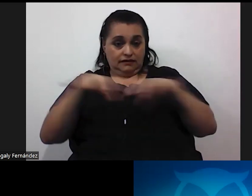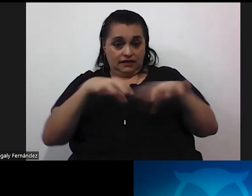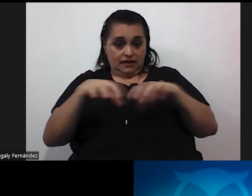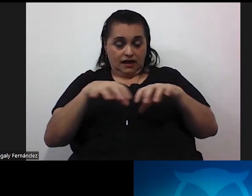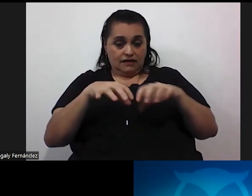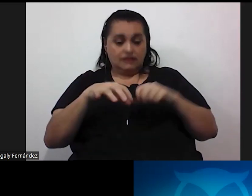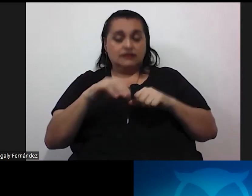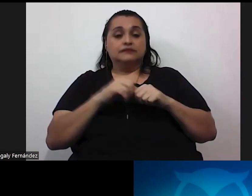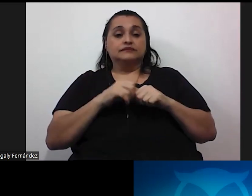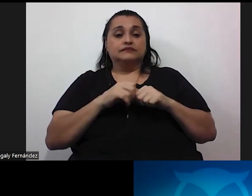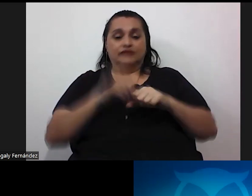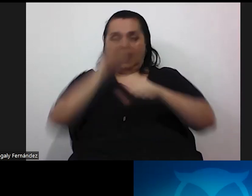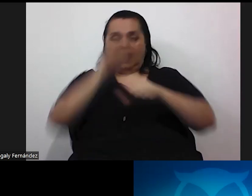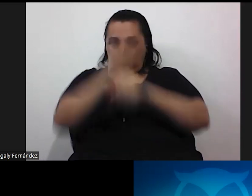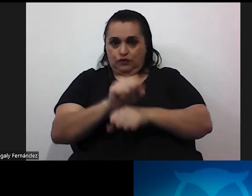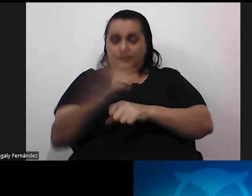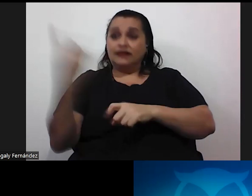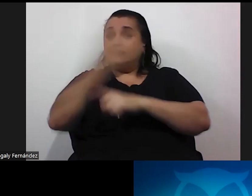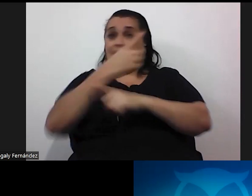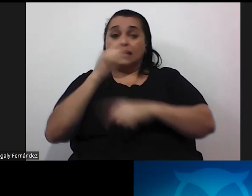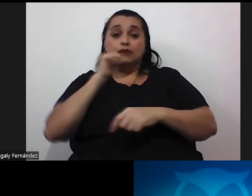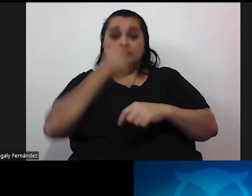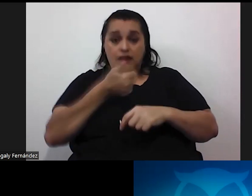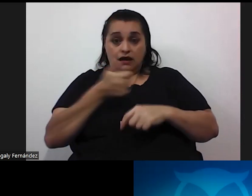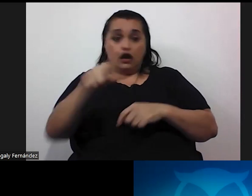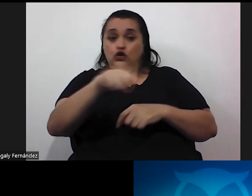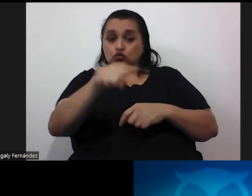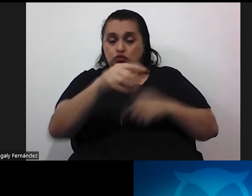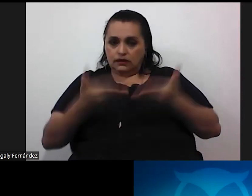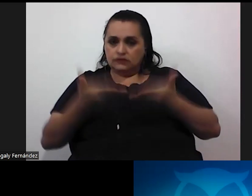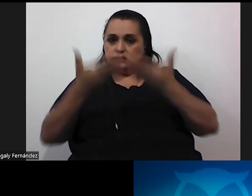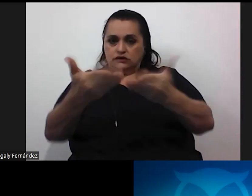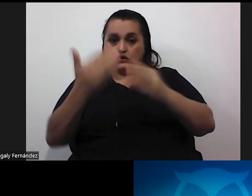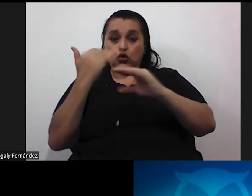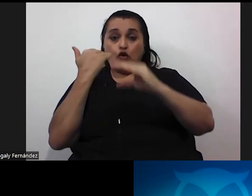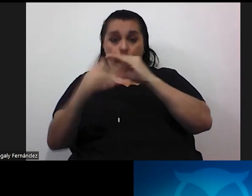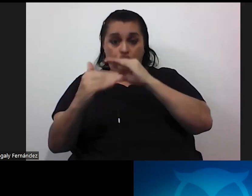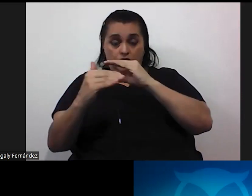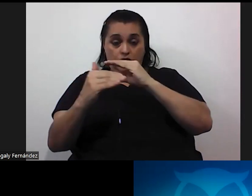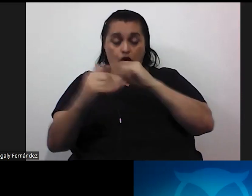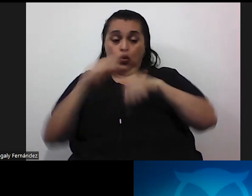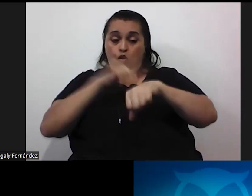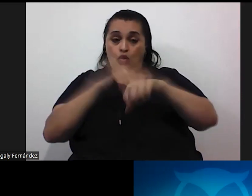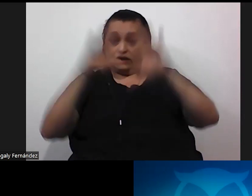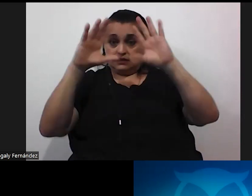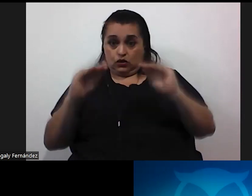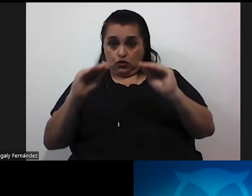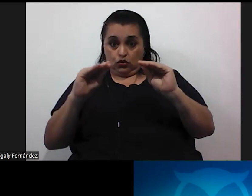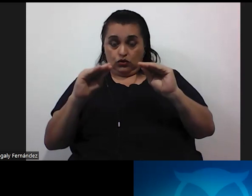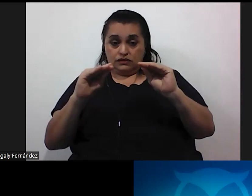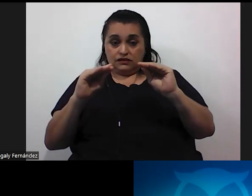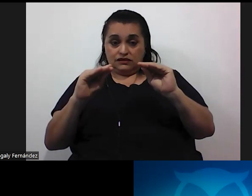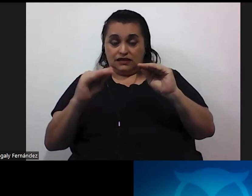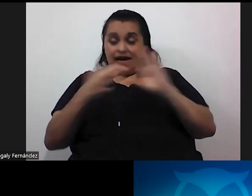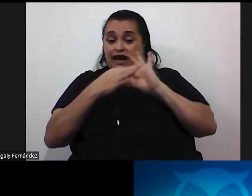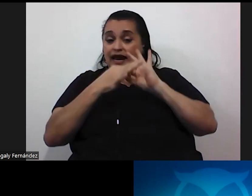es habitual el día de mañana ustedes estarán recibiendo en su correo en horas de la noche seguramente el